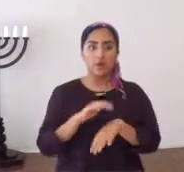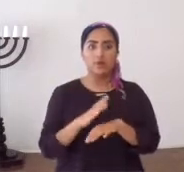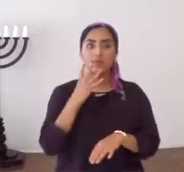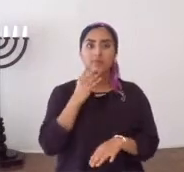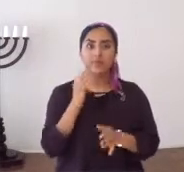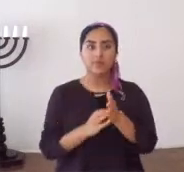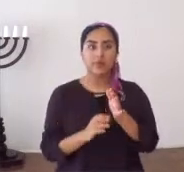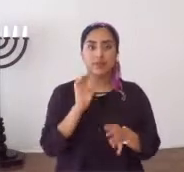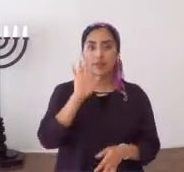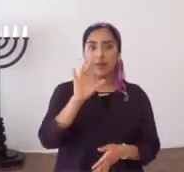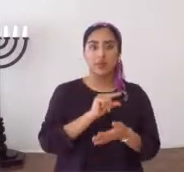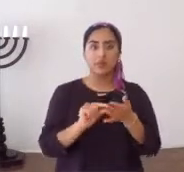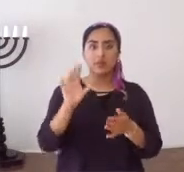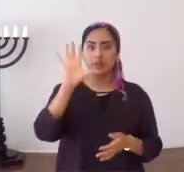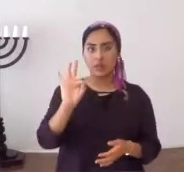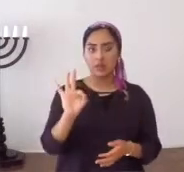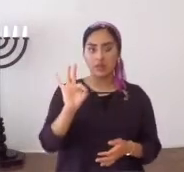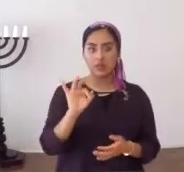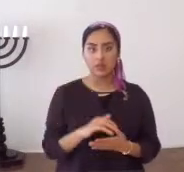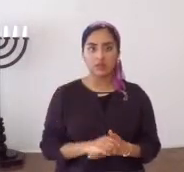Biblias en Hebreos 5.9.